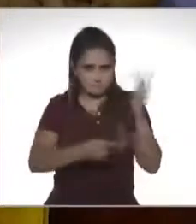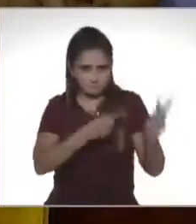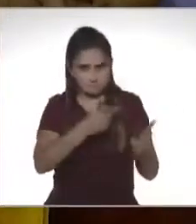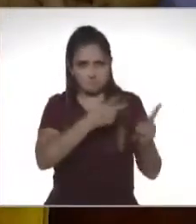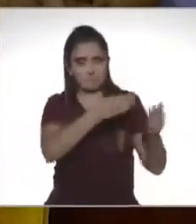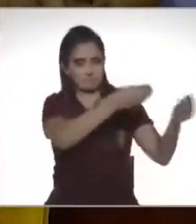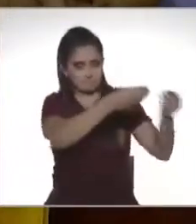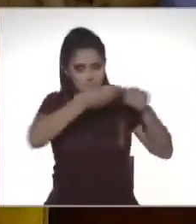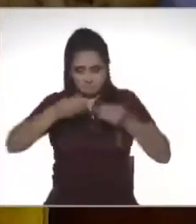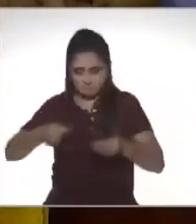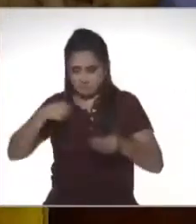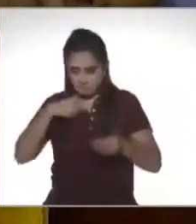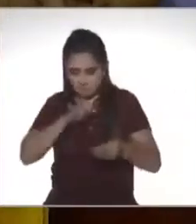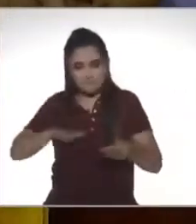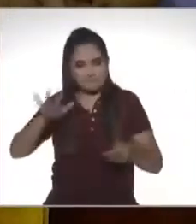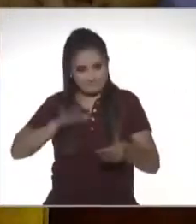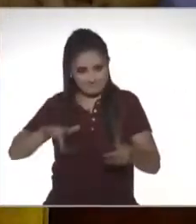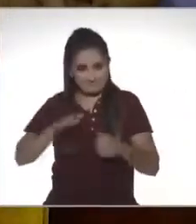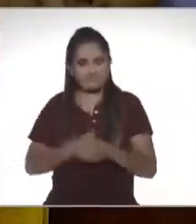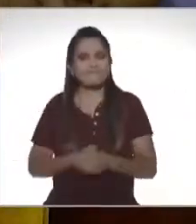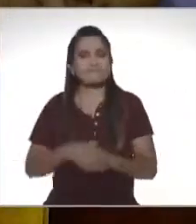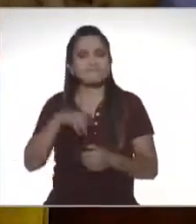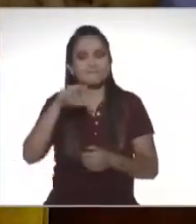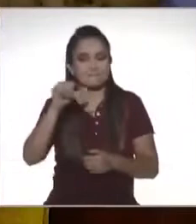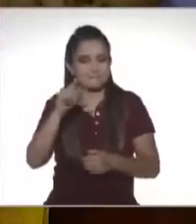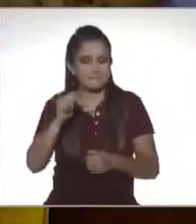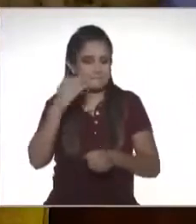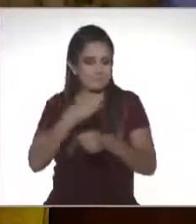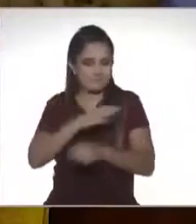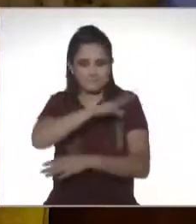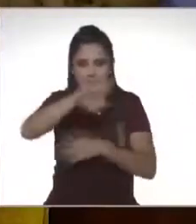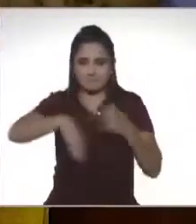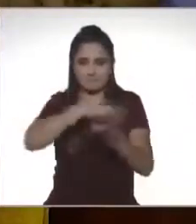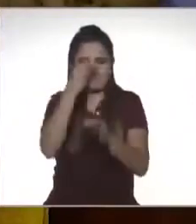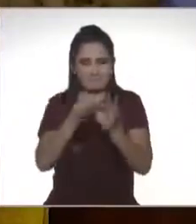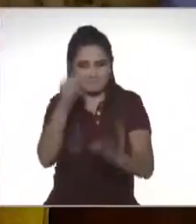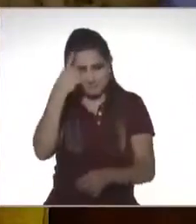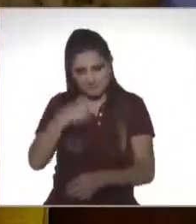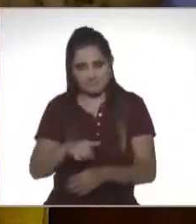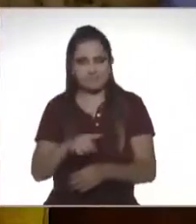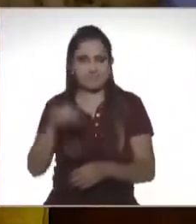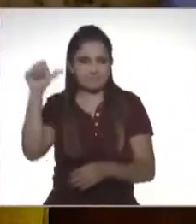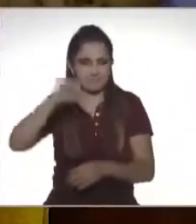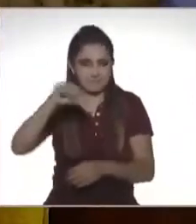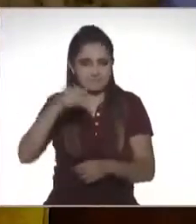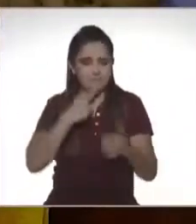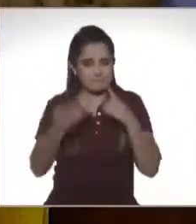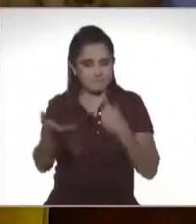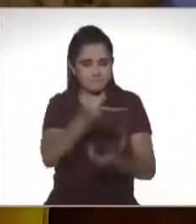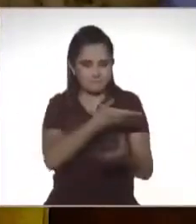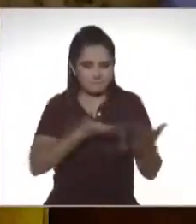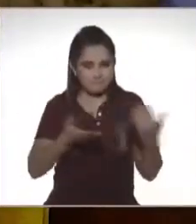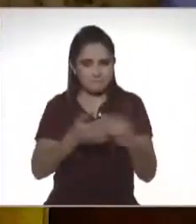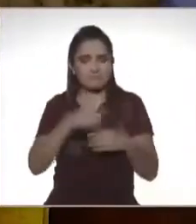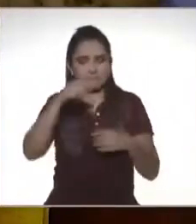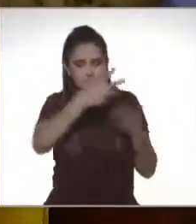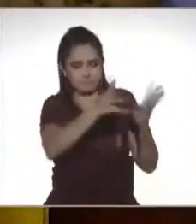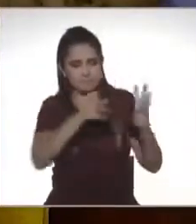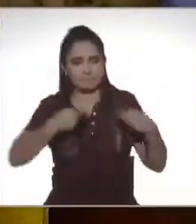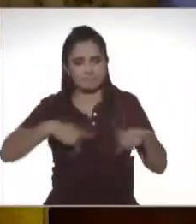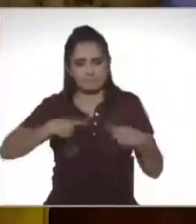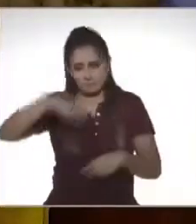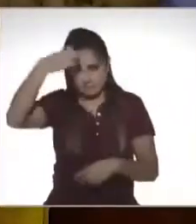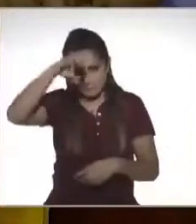aquí en el foro. Así que, Nat, hoy súper listísimas para compartir estas dudas, porque hoy le decíamos a los especialistas,